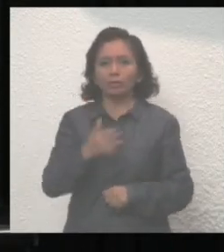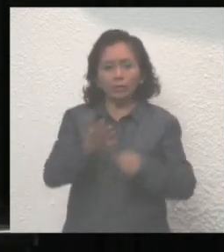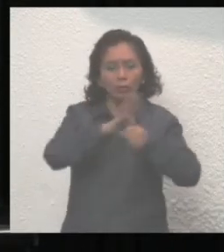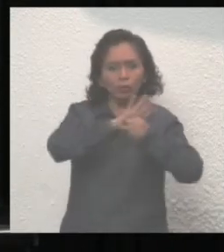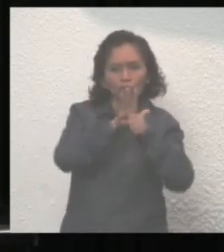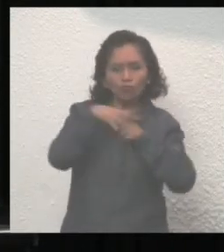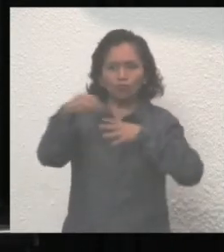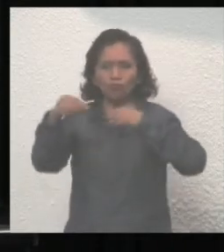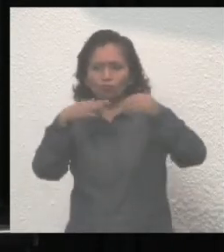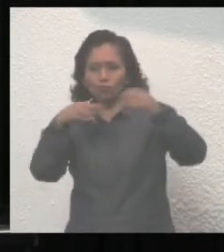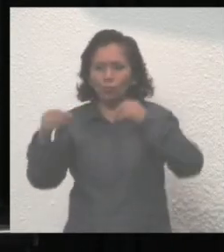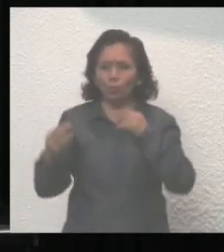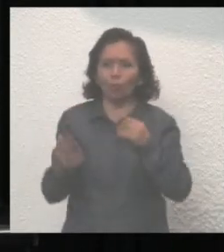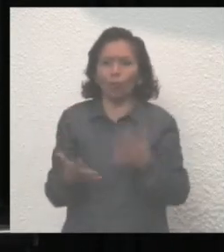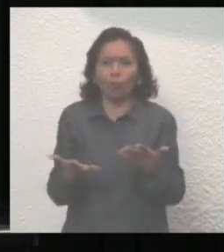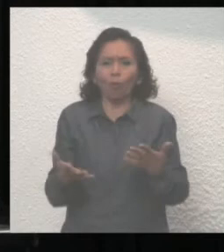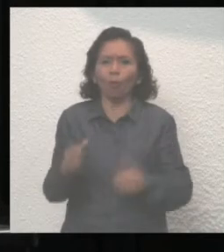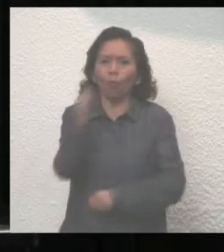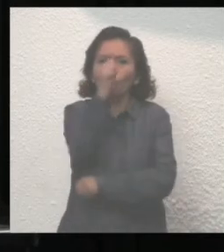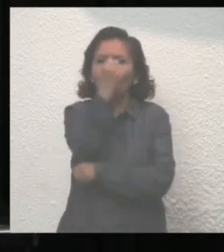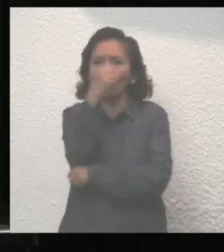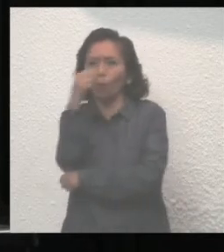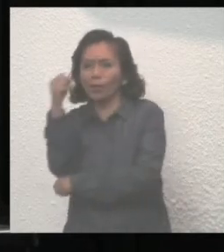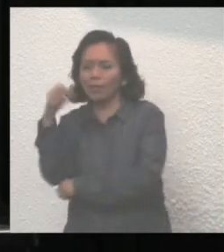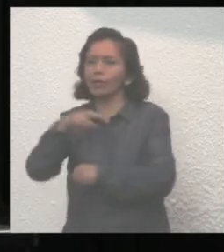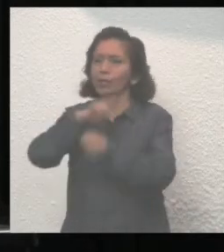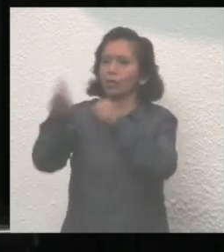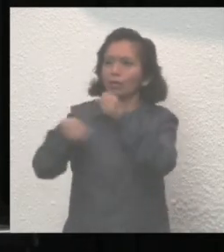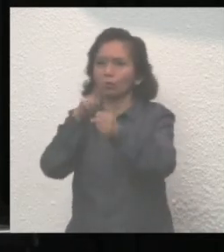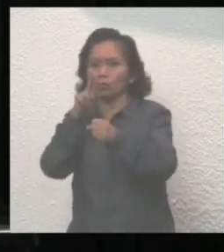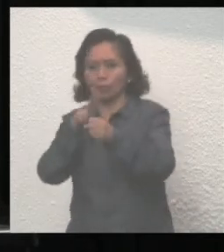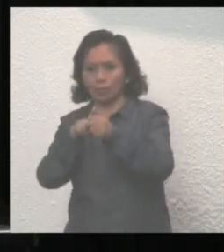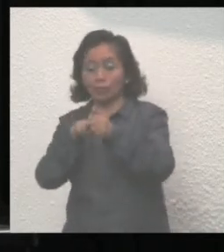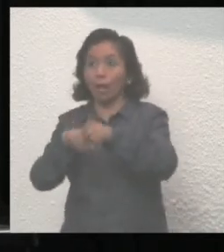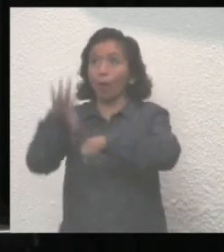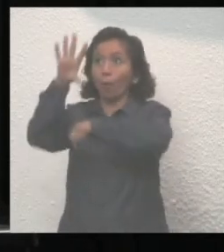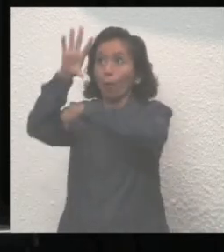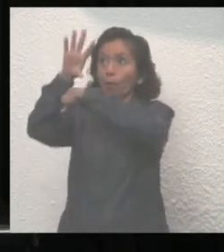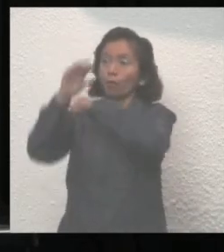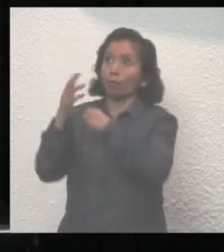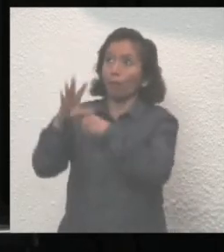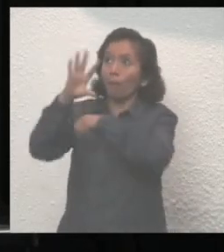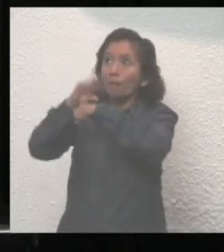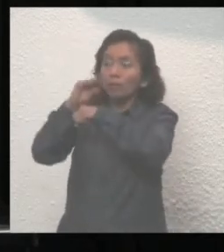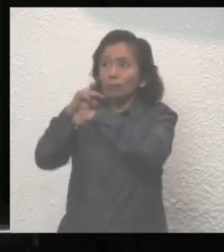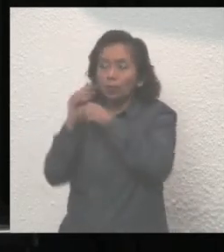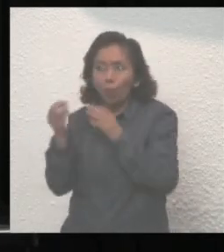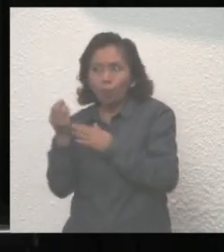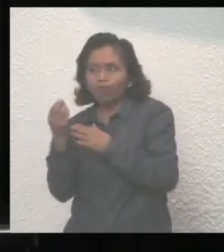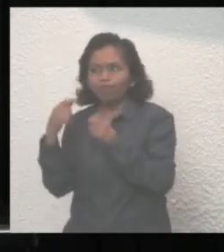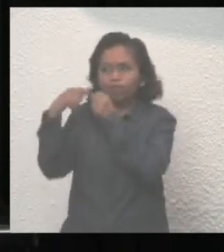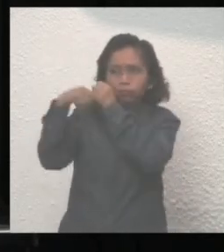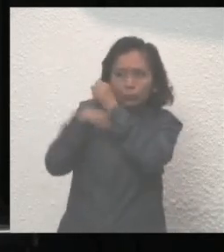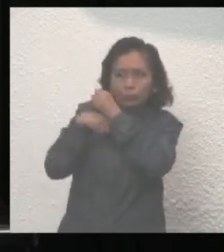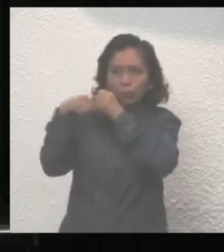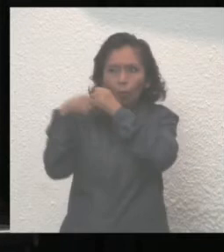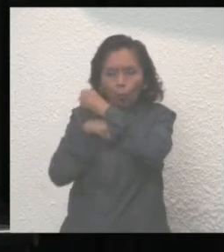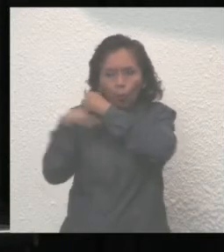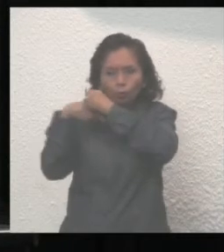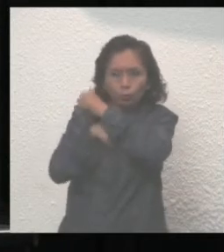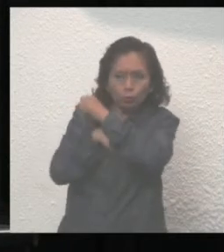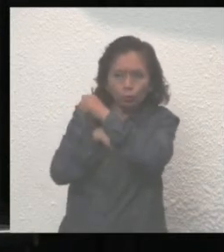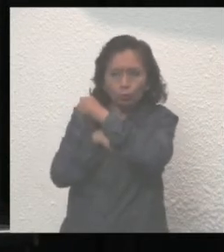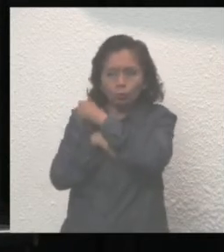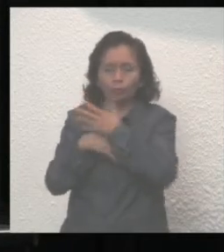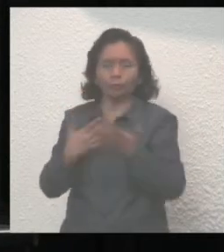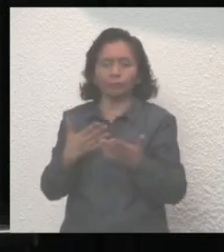depredación de manglares selvas y aquellos permisos clandestinos que se dieron a espaldas de